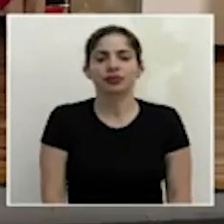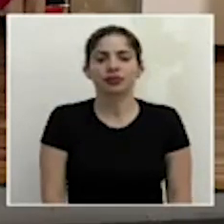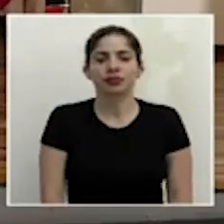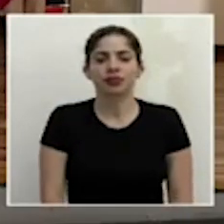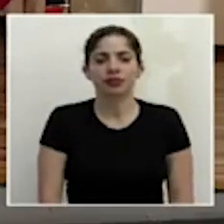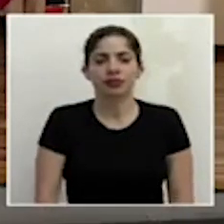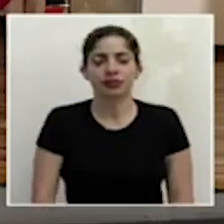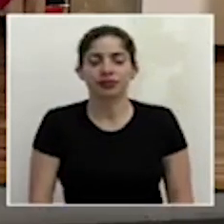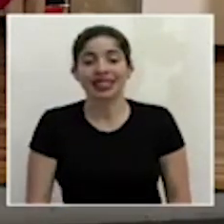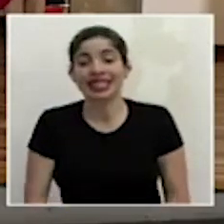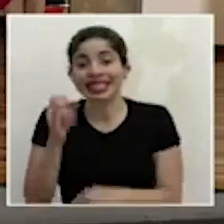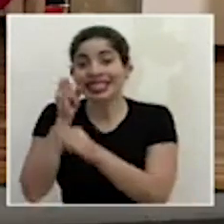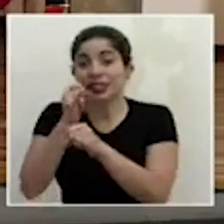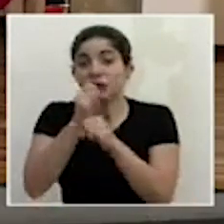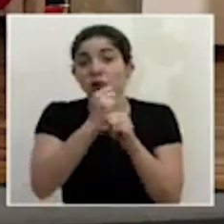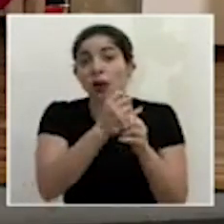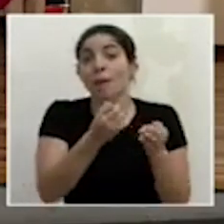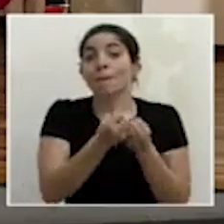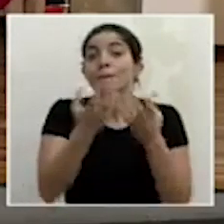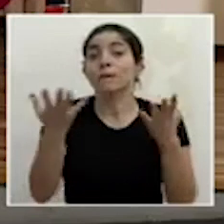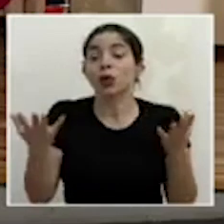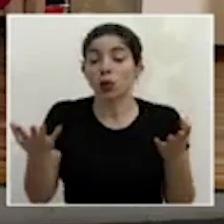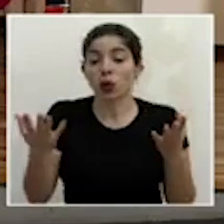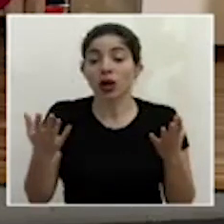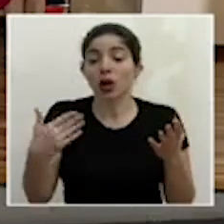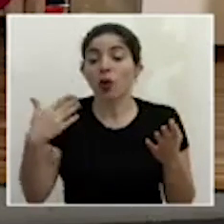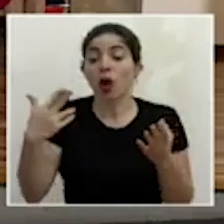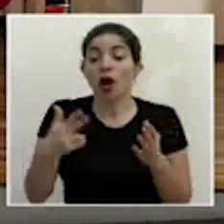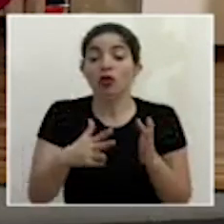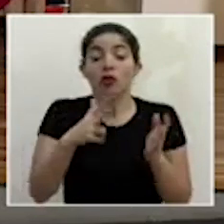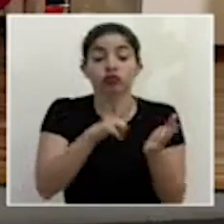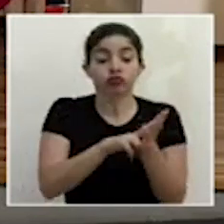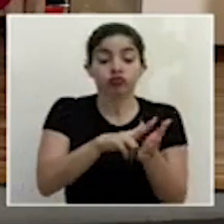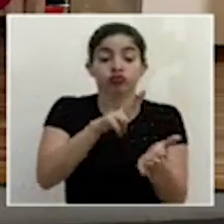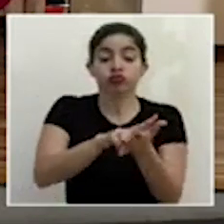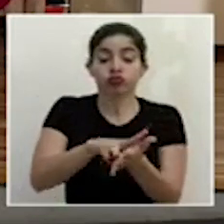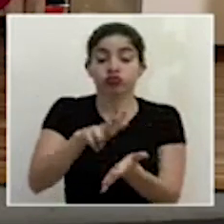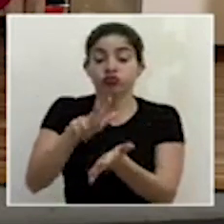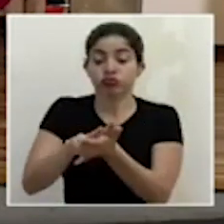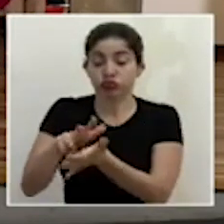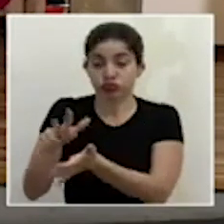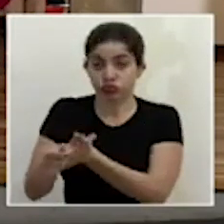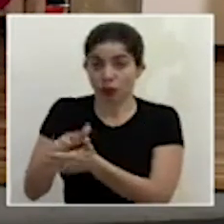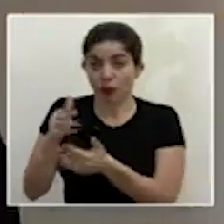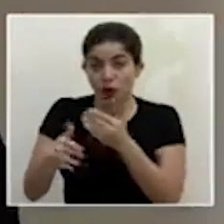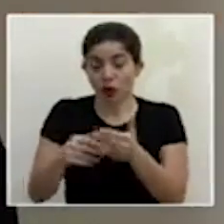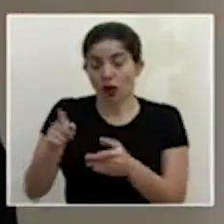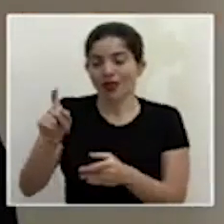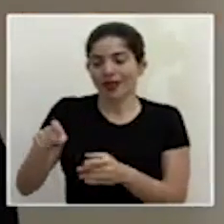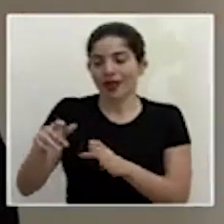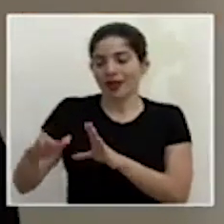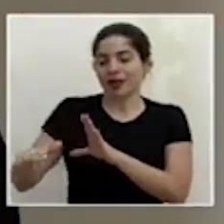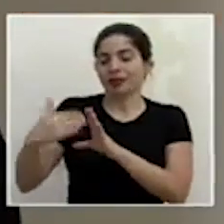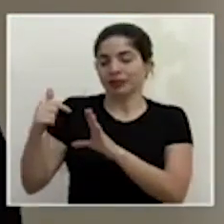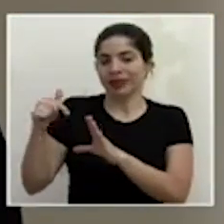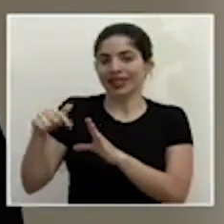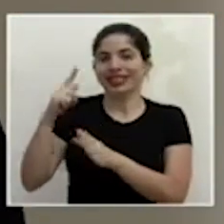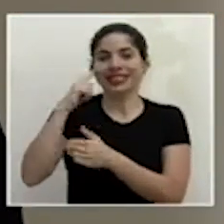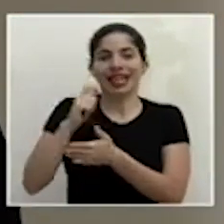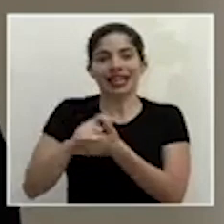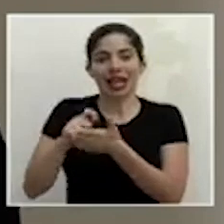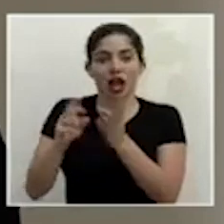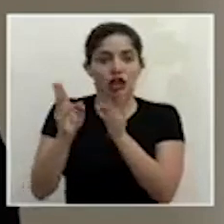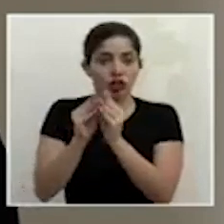las instituciones públicas en la medida en que vayan aprobando los protocolos deben remitirlos a la Secretaría del Consejo de Gobierno